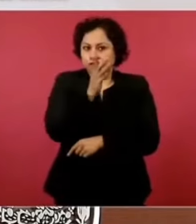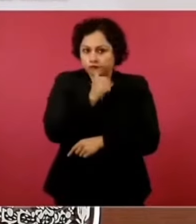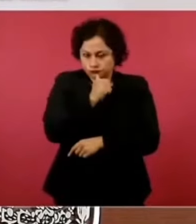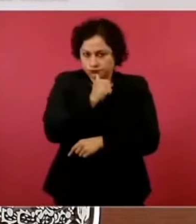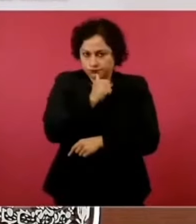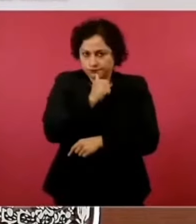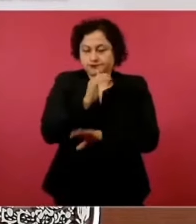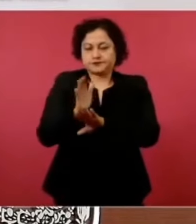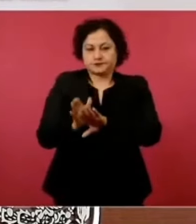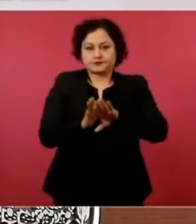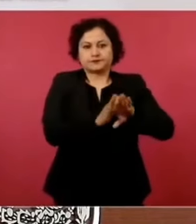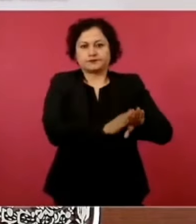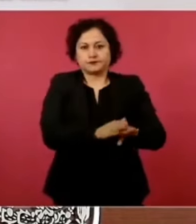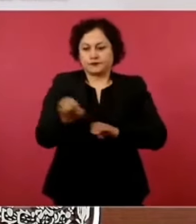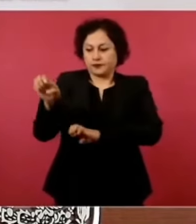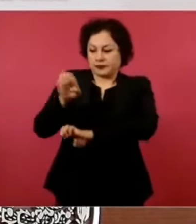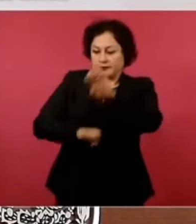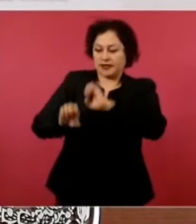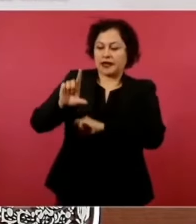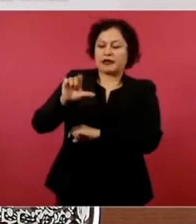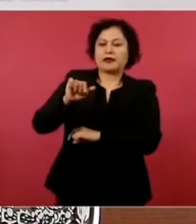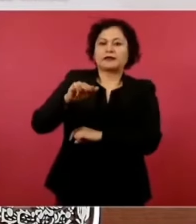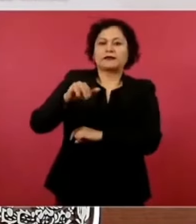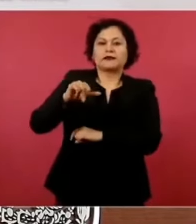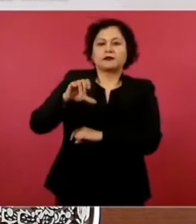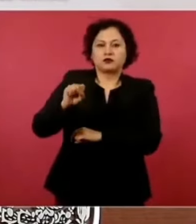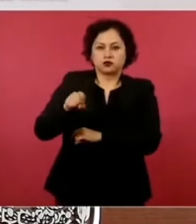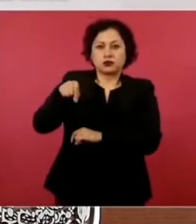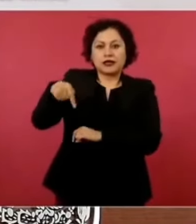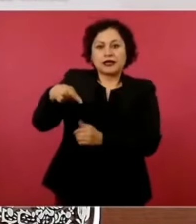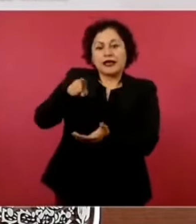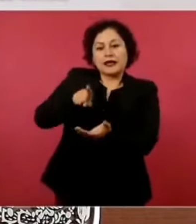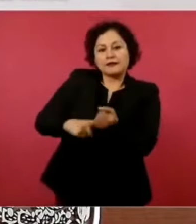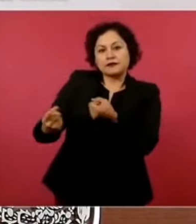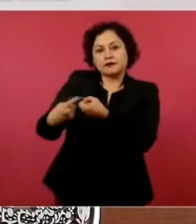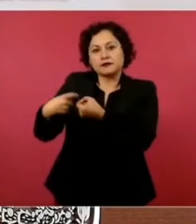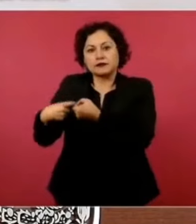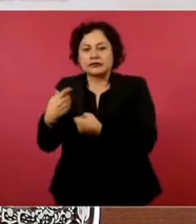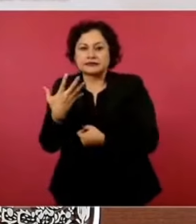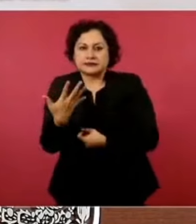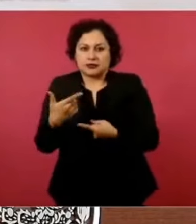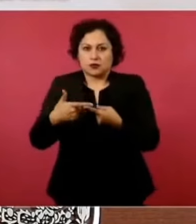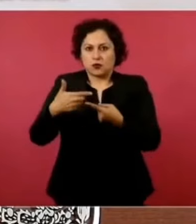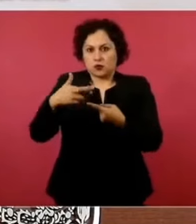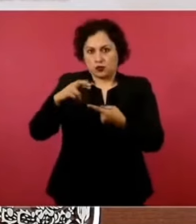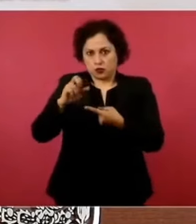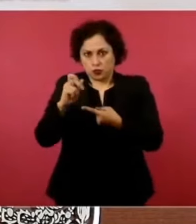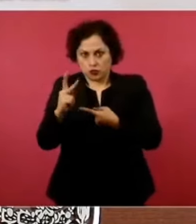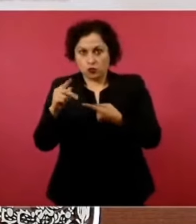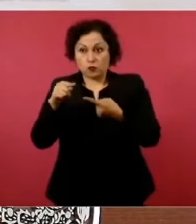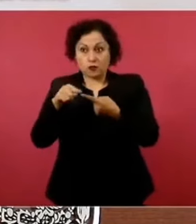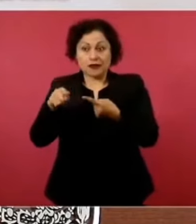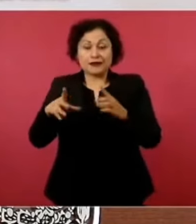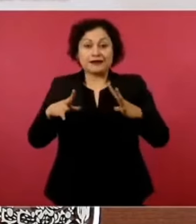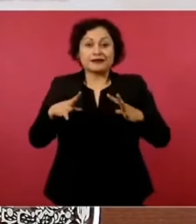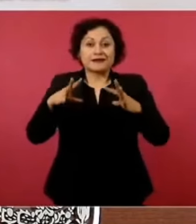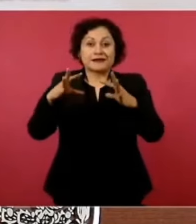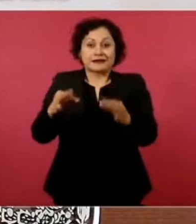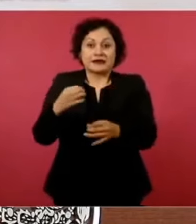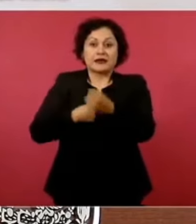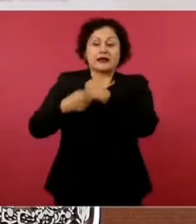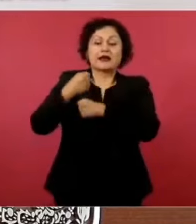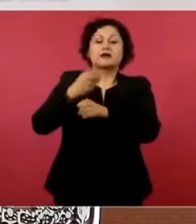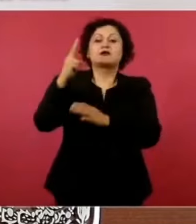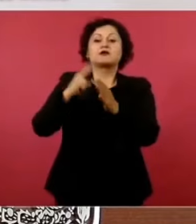LATINOS está integrado por cinco empresas. LATINOS MEDIA GROUP, constituida el 13 de enero del año 20,